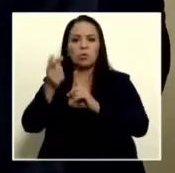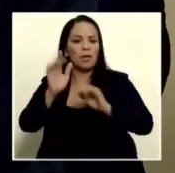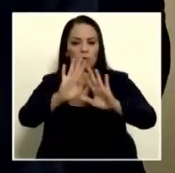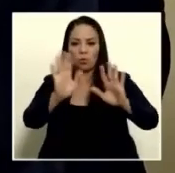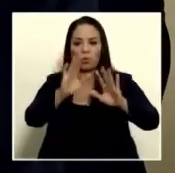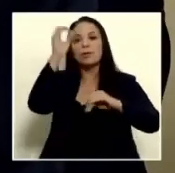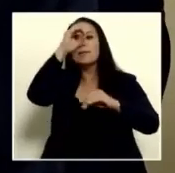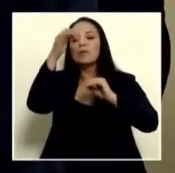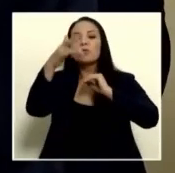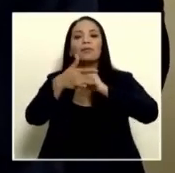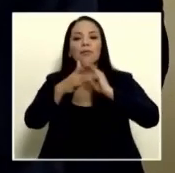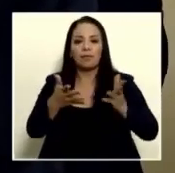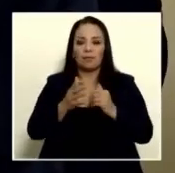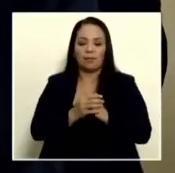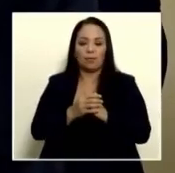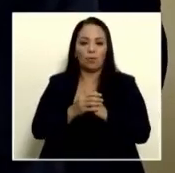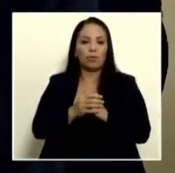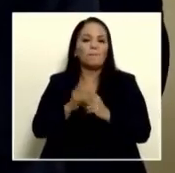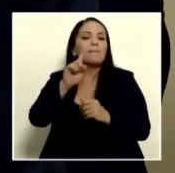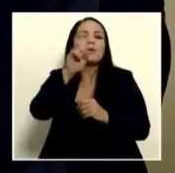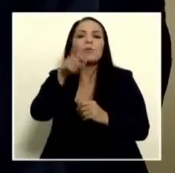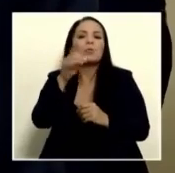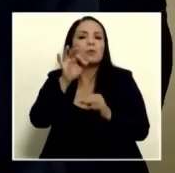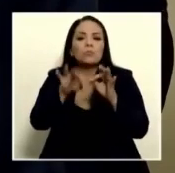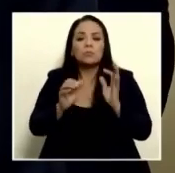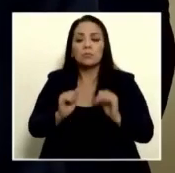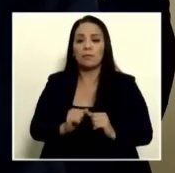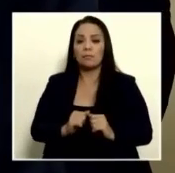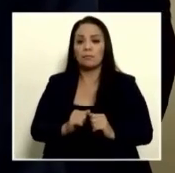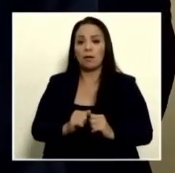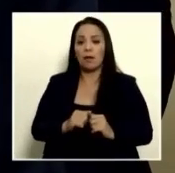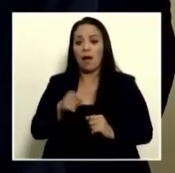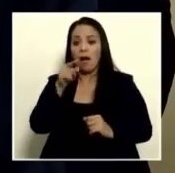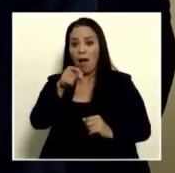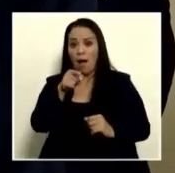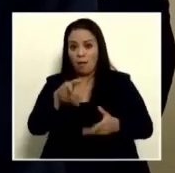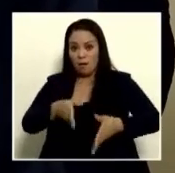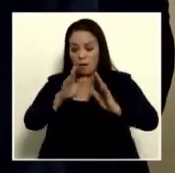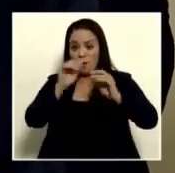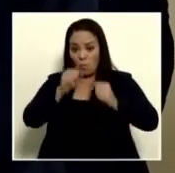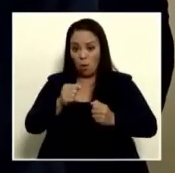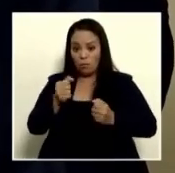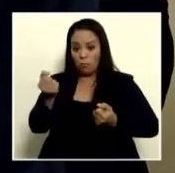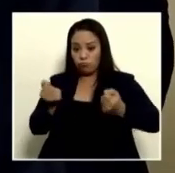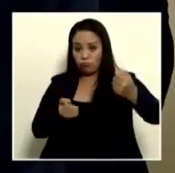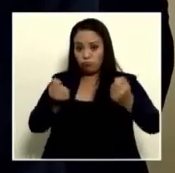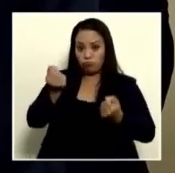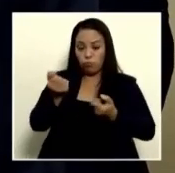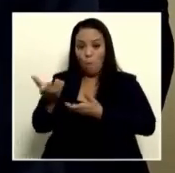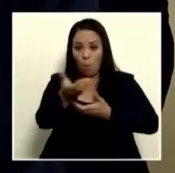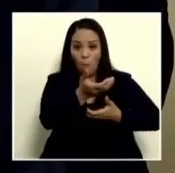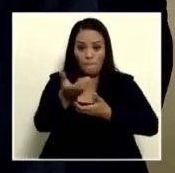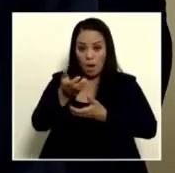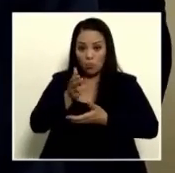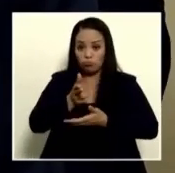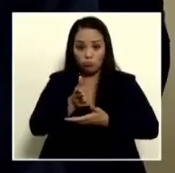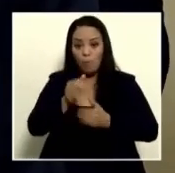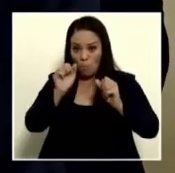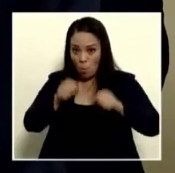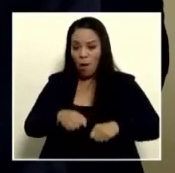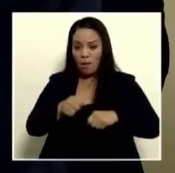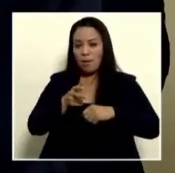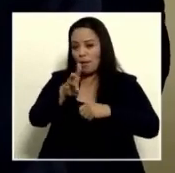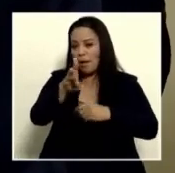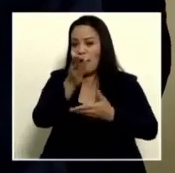en el sentido de que la pregunta es muy simple. ¿Puede pasar una unidad extintora del Cuerpo de Bomberos cuando se da el inicio o el